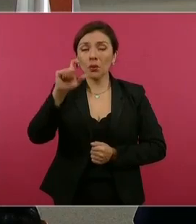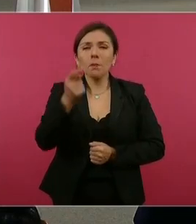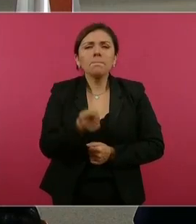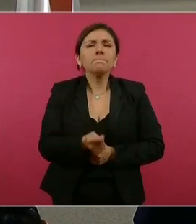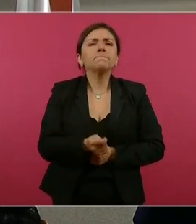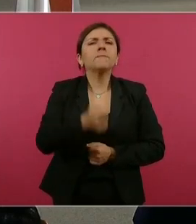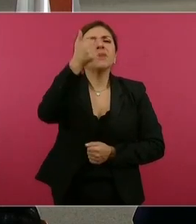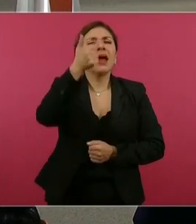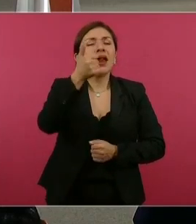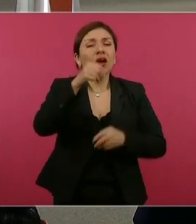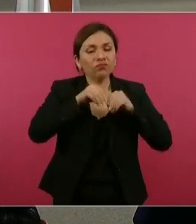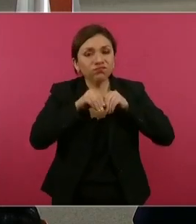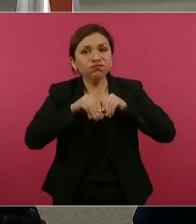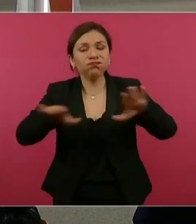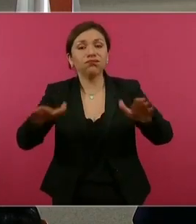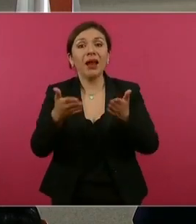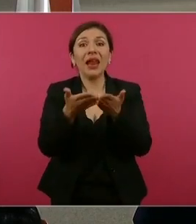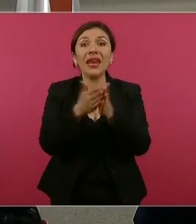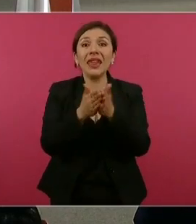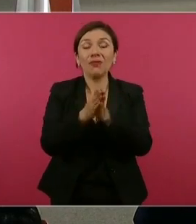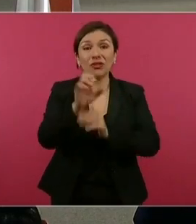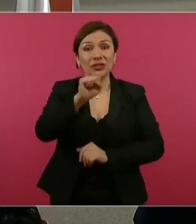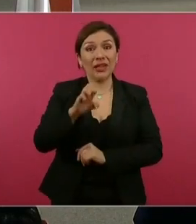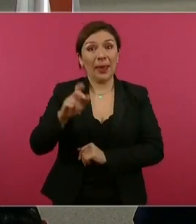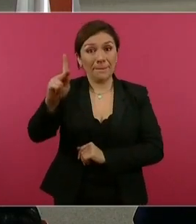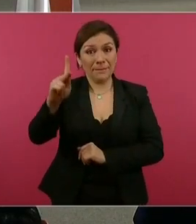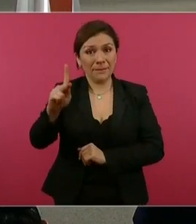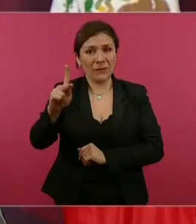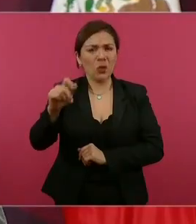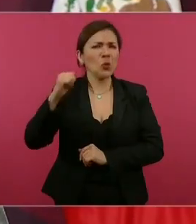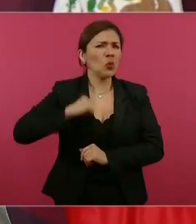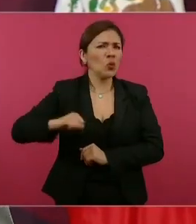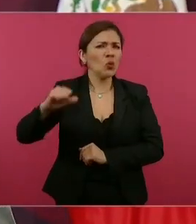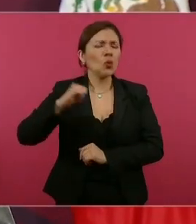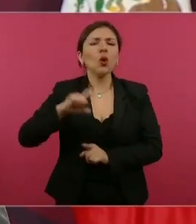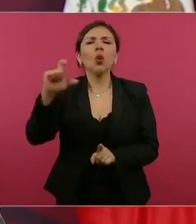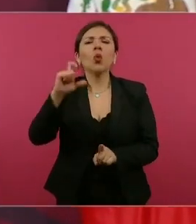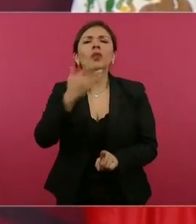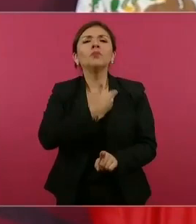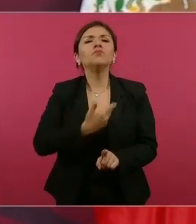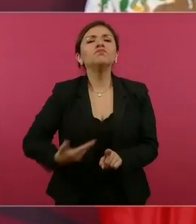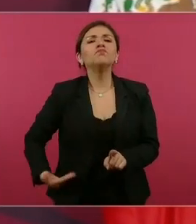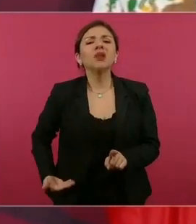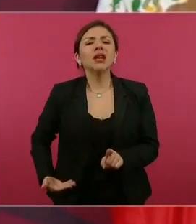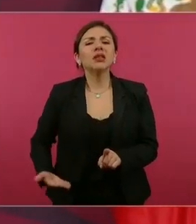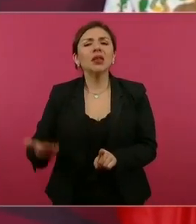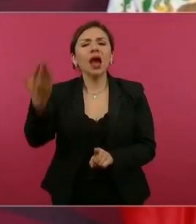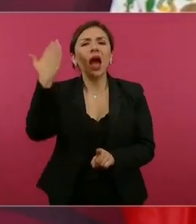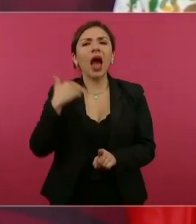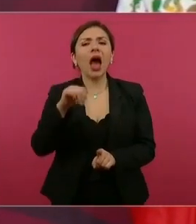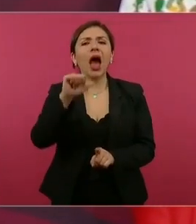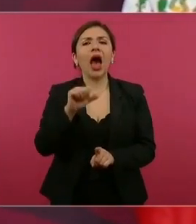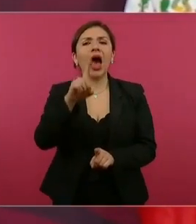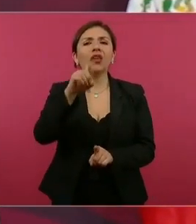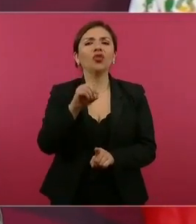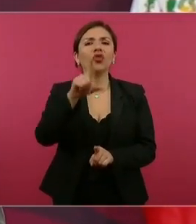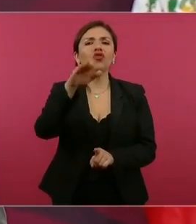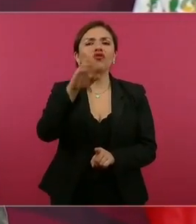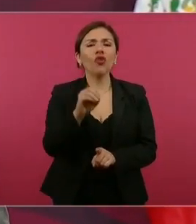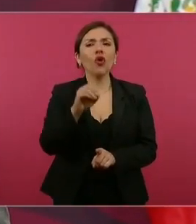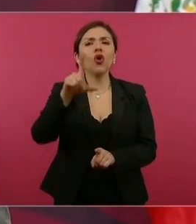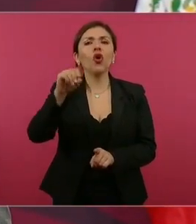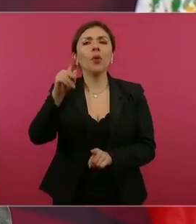por primera vez los libros de texto en la época del presidente Adolfo López Mateos.